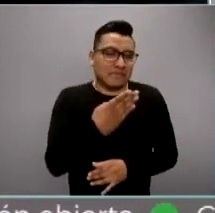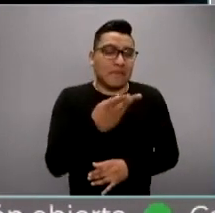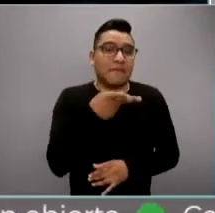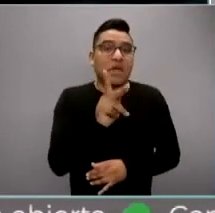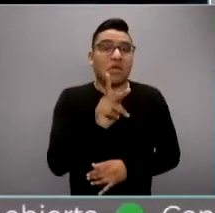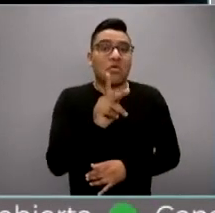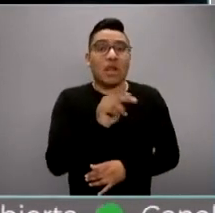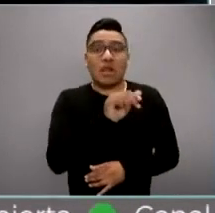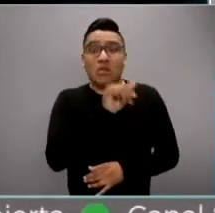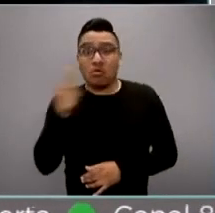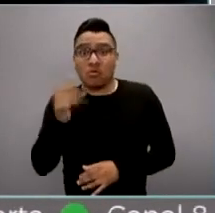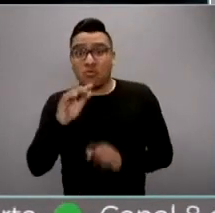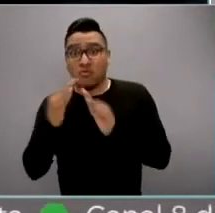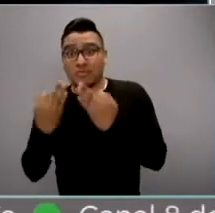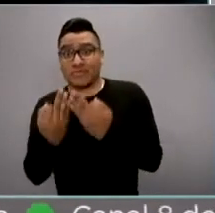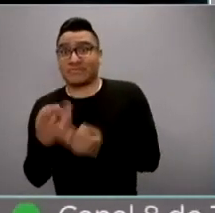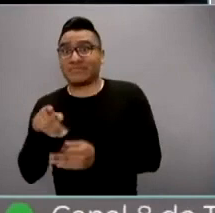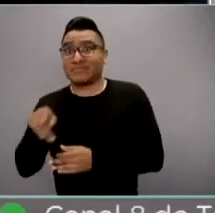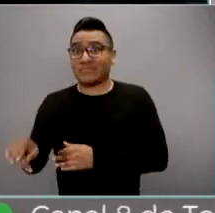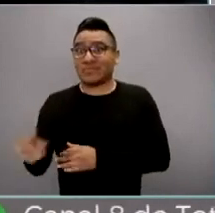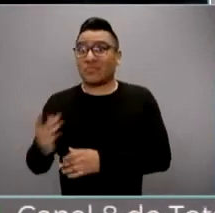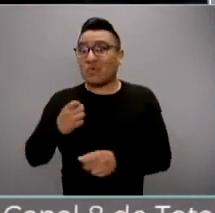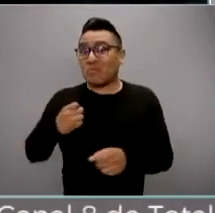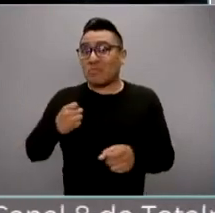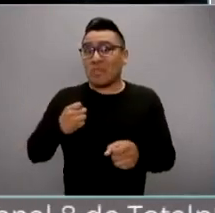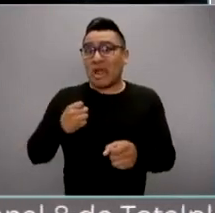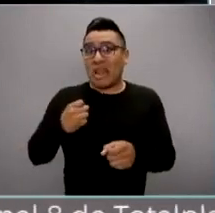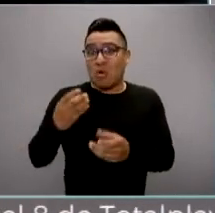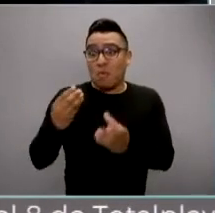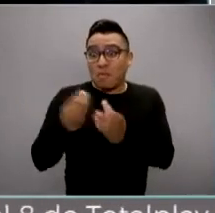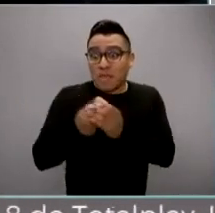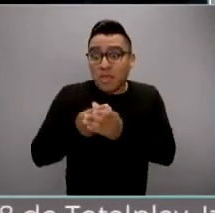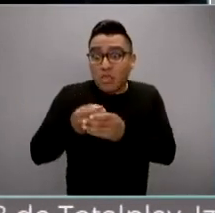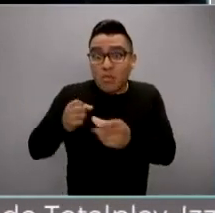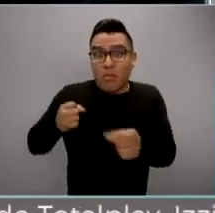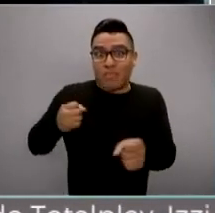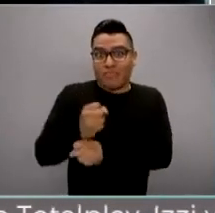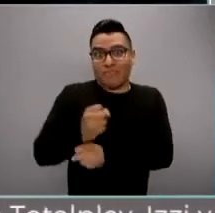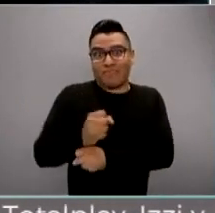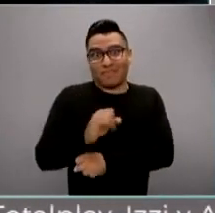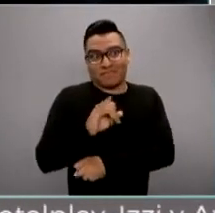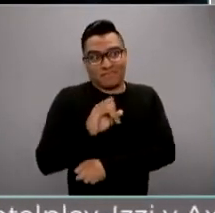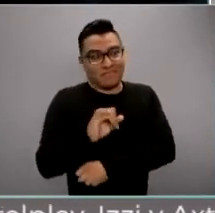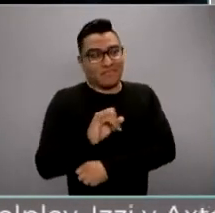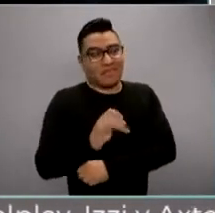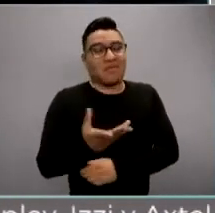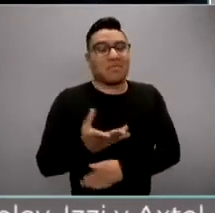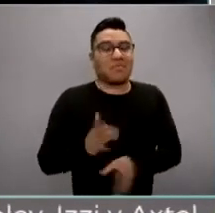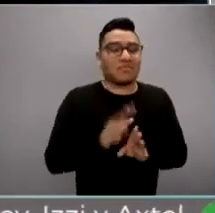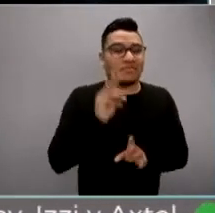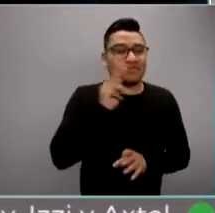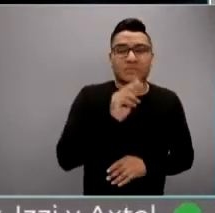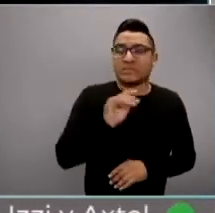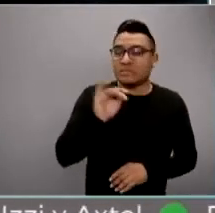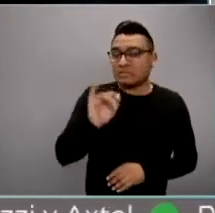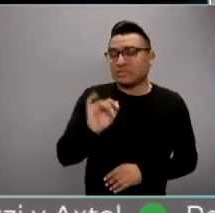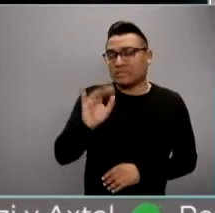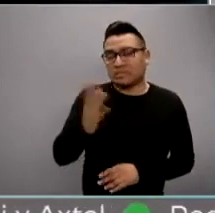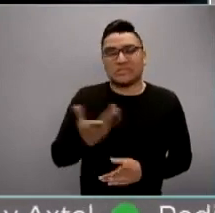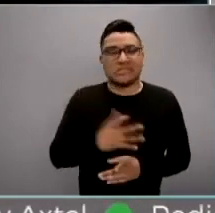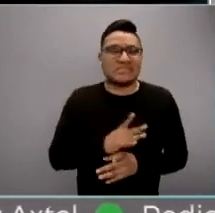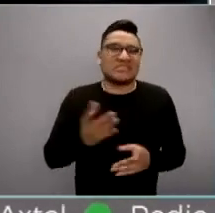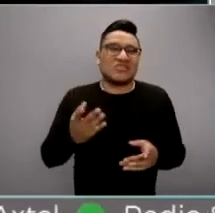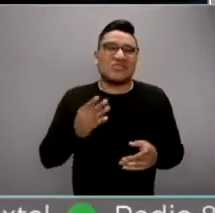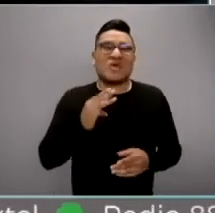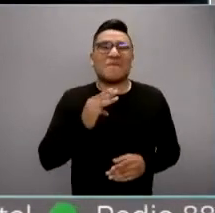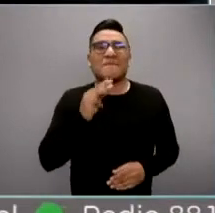lado B puede ser un precedente peligroso de violaciones a la privacidad. Sí, la verdad es que justo lo que están haciendo todos modos es tomar información que de todos